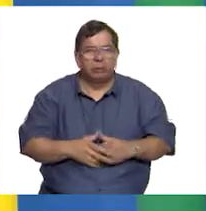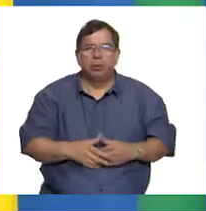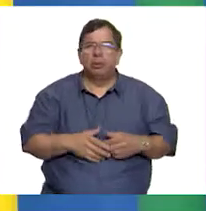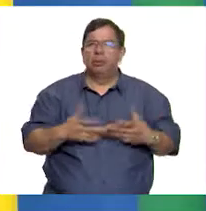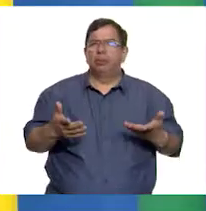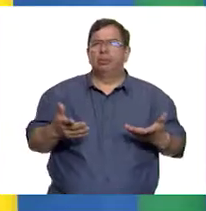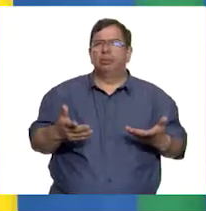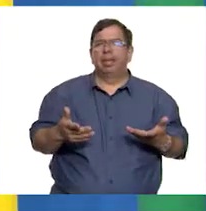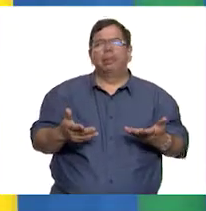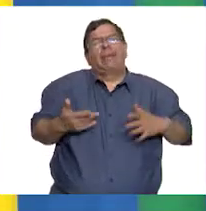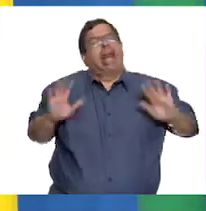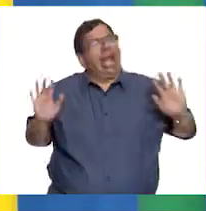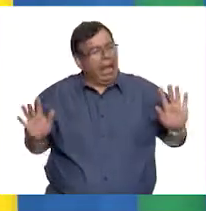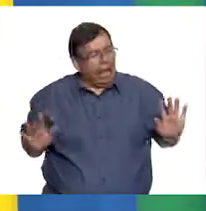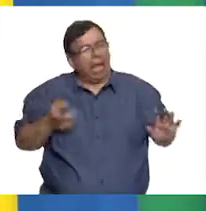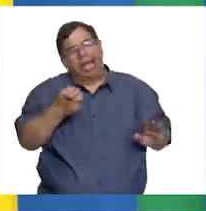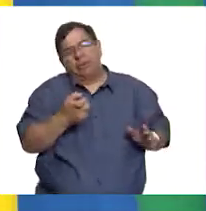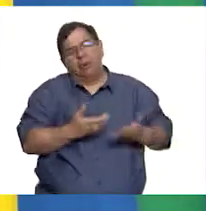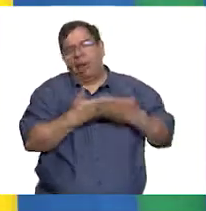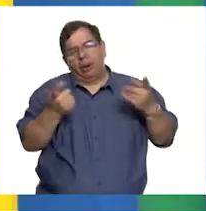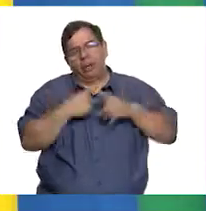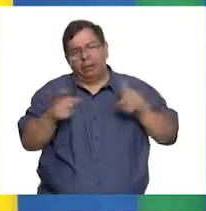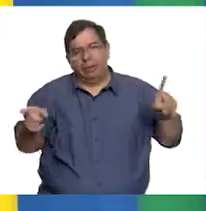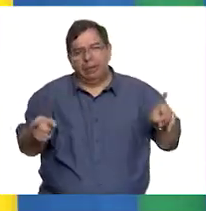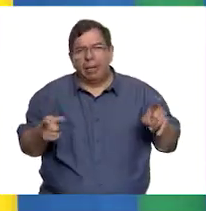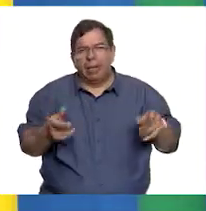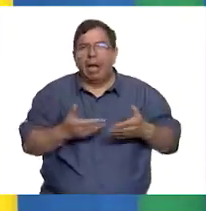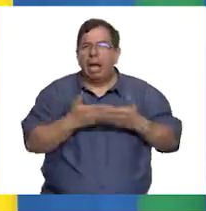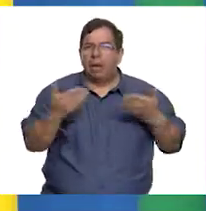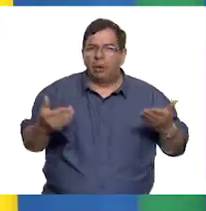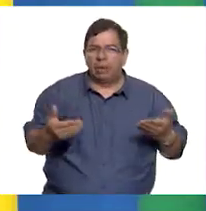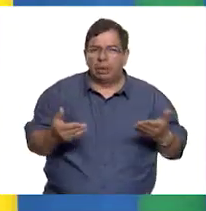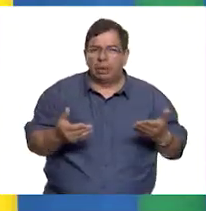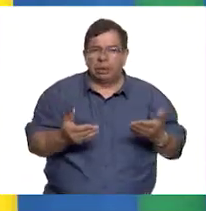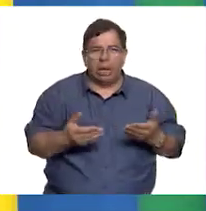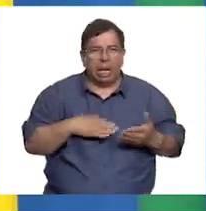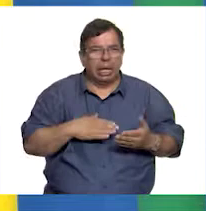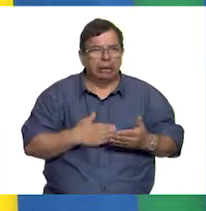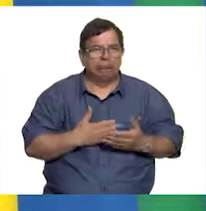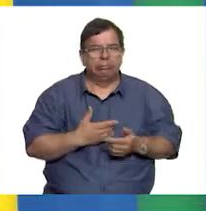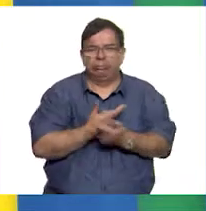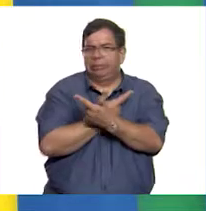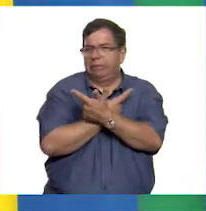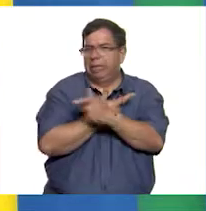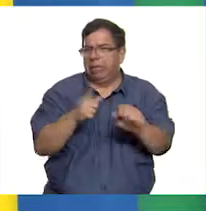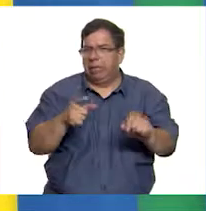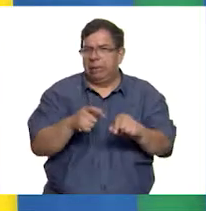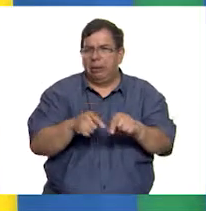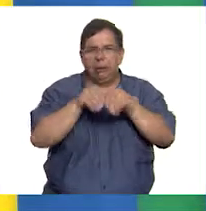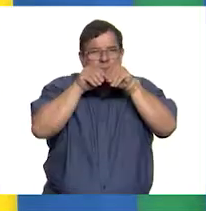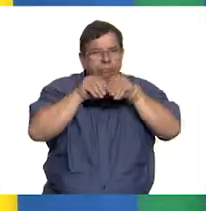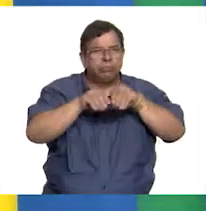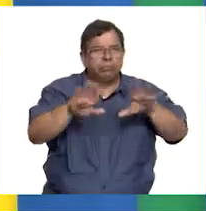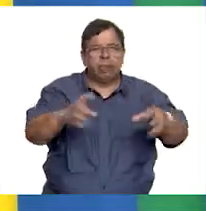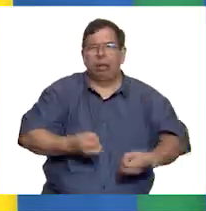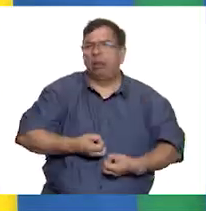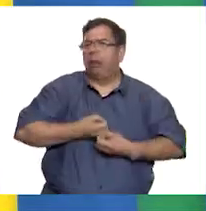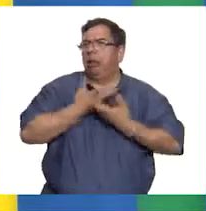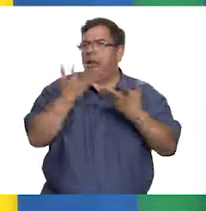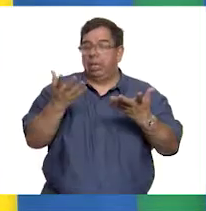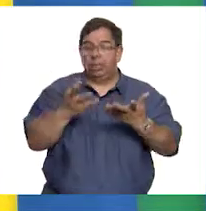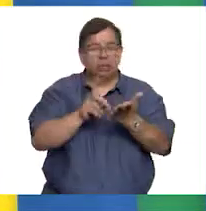aspecto, ahora las cosas son diferentes. Porque en el presente sabemos que la libertad de prensa y de expresión son dos derechos